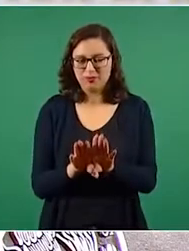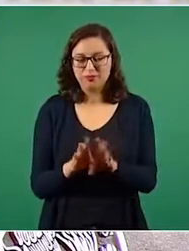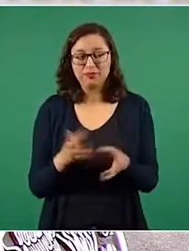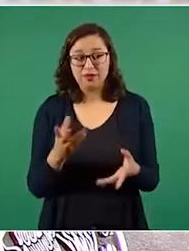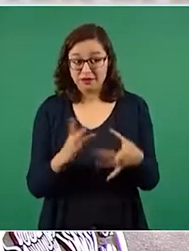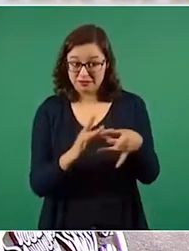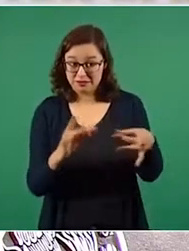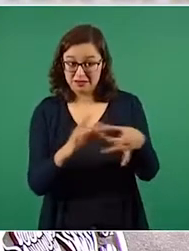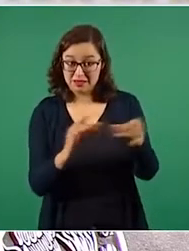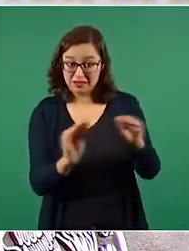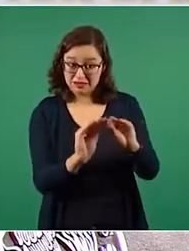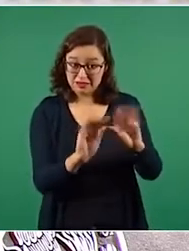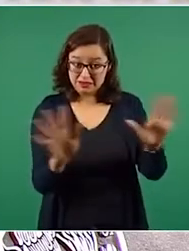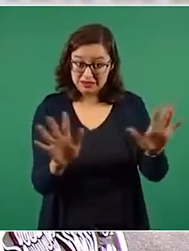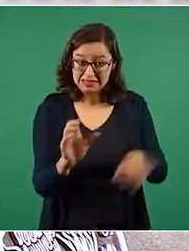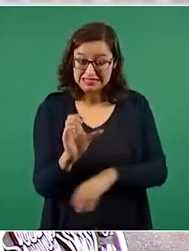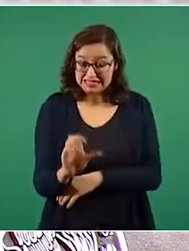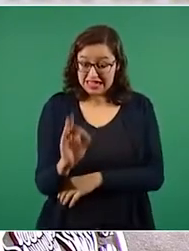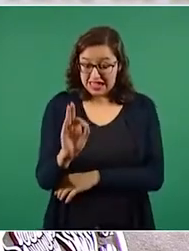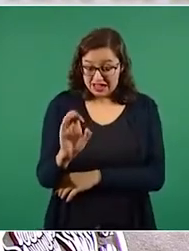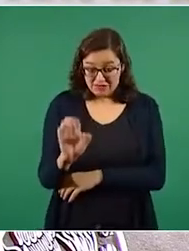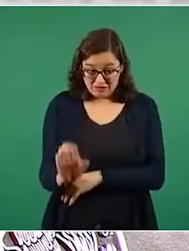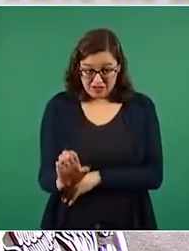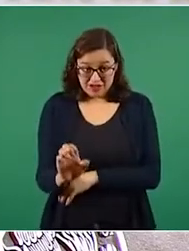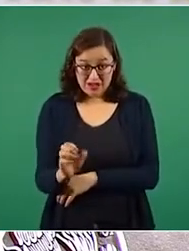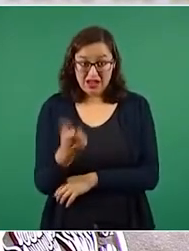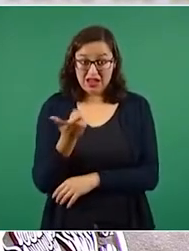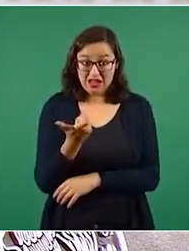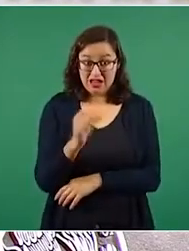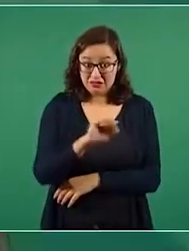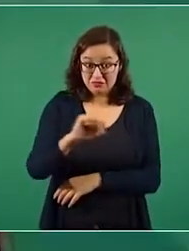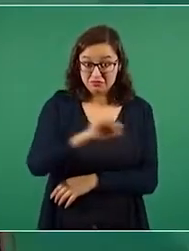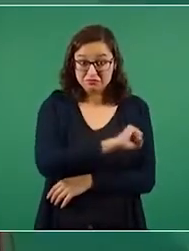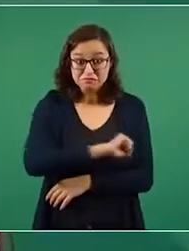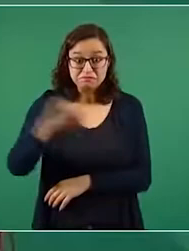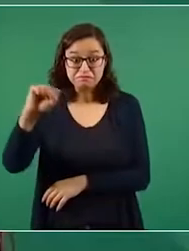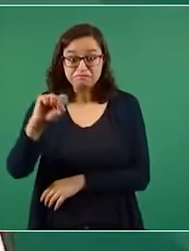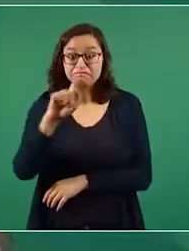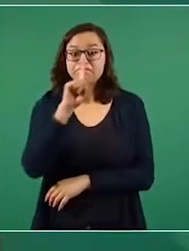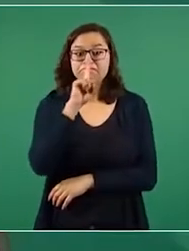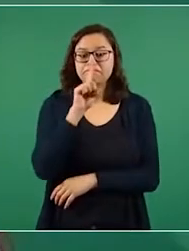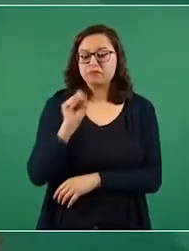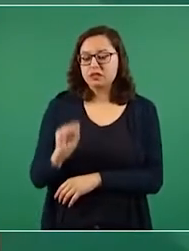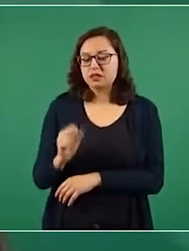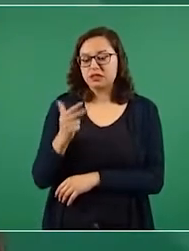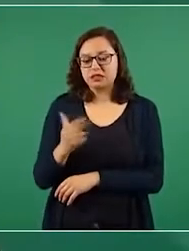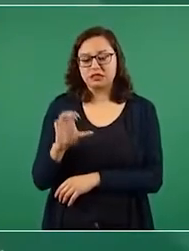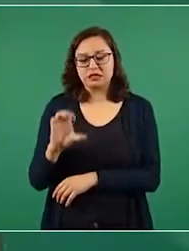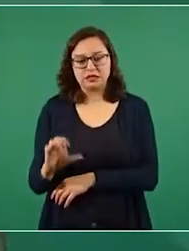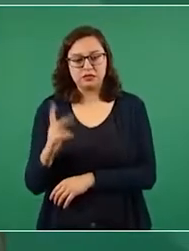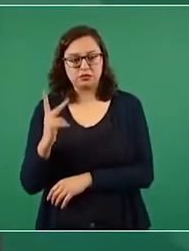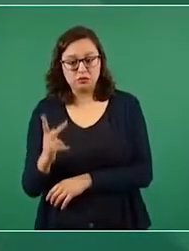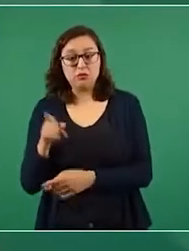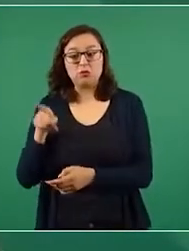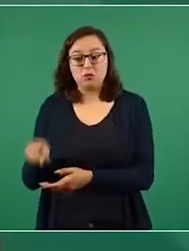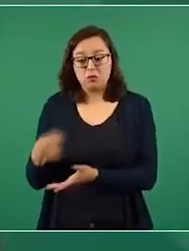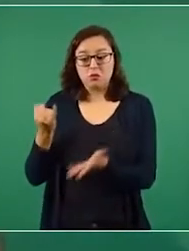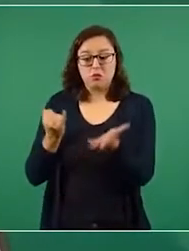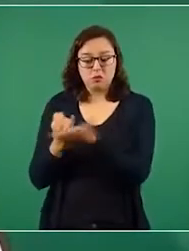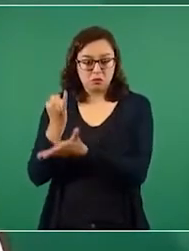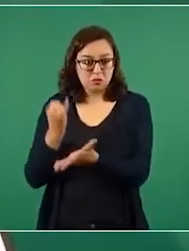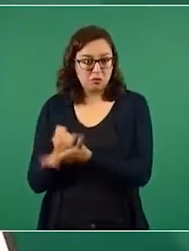queremos aclarar que no es la Comisión Federal de Electricidad, sino la Secretaría de Hacienda la que determina las tarifas